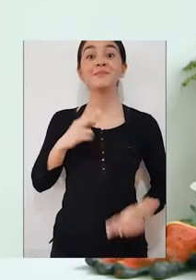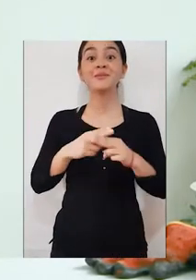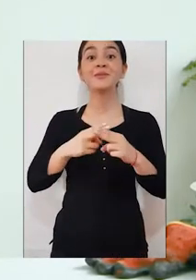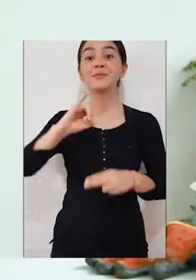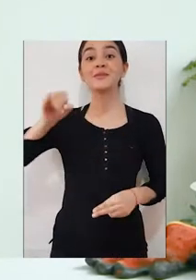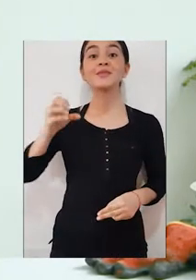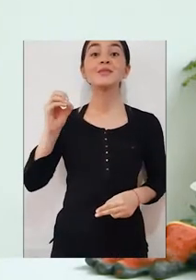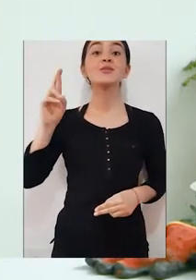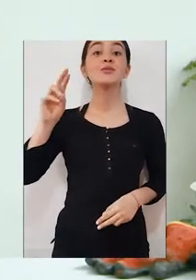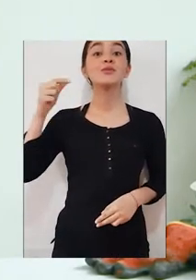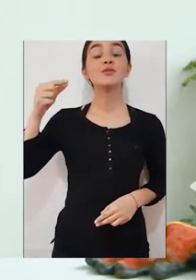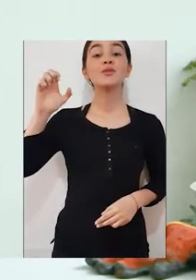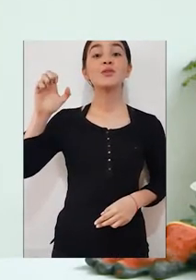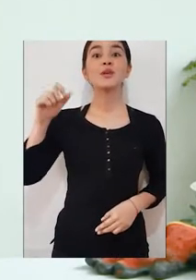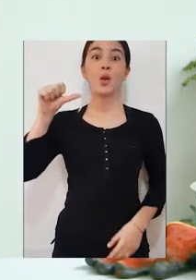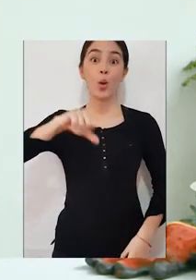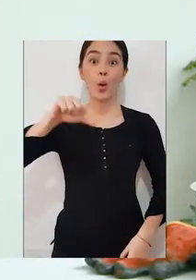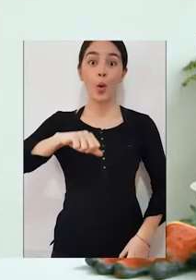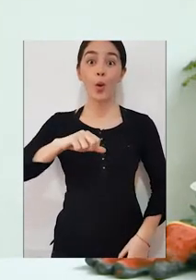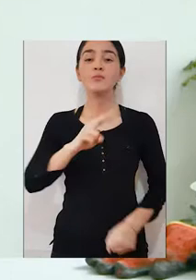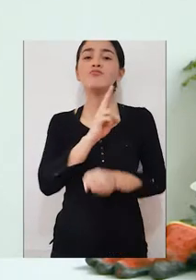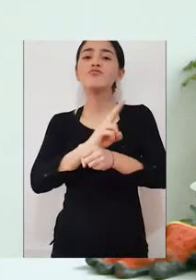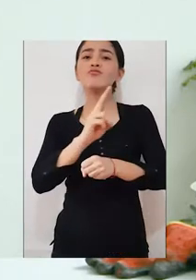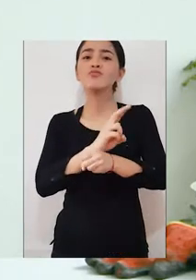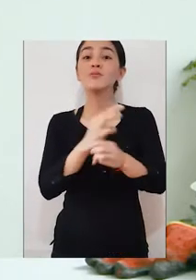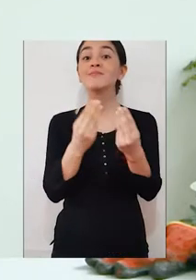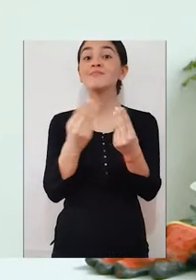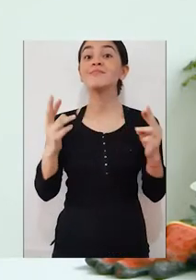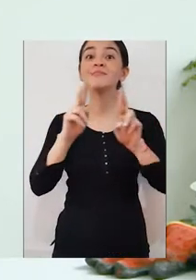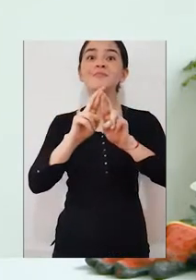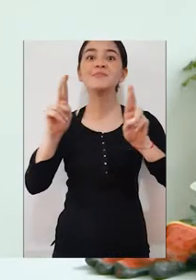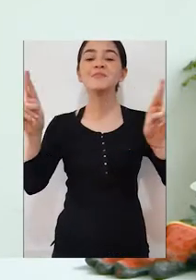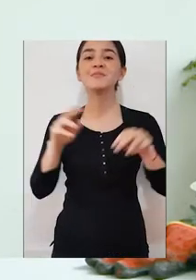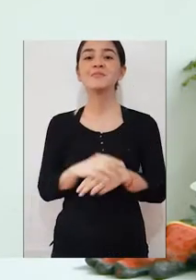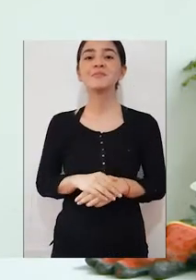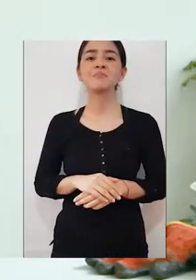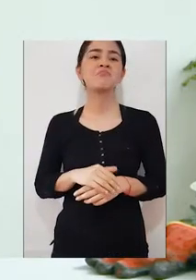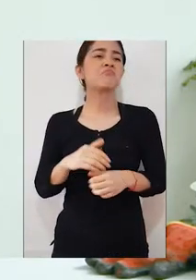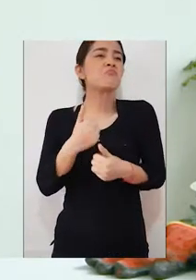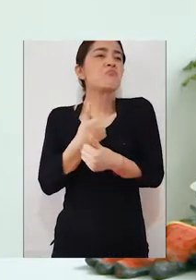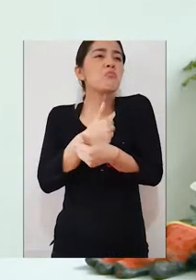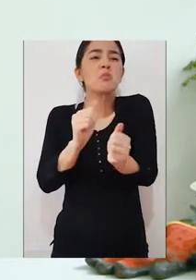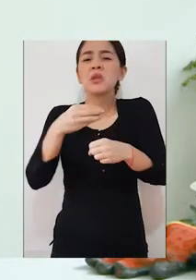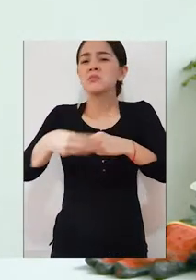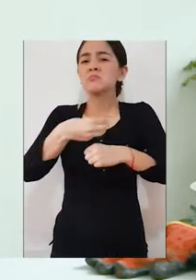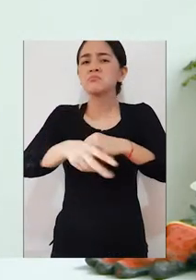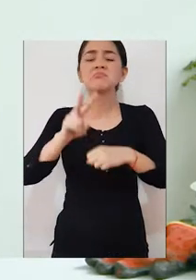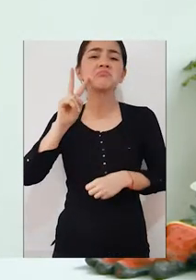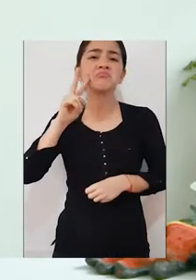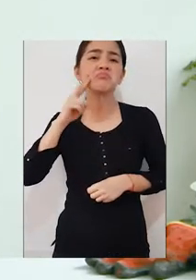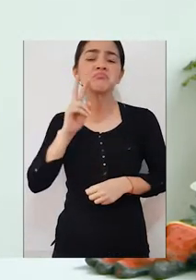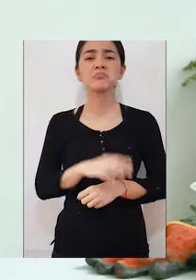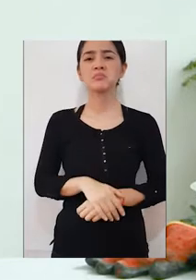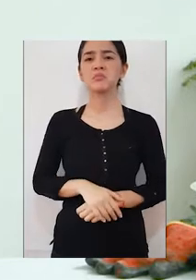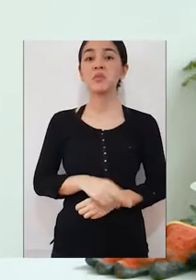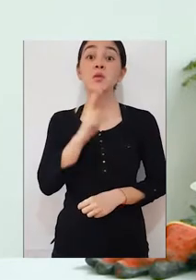Alvarado. Hoy vamos a hacer huertos en casa utilizando materiales reciclados y algunos restos de verduras y hortalizas como el tomate, chile